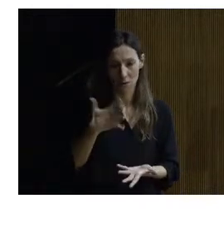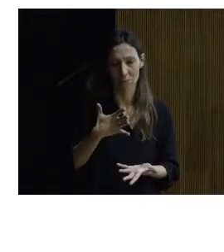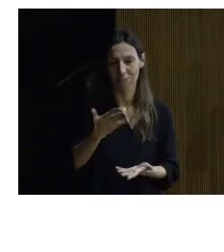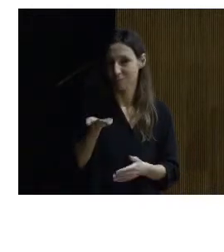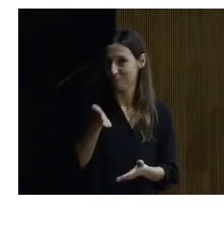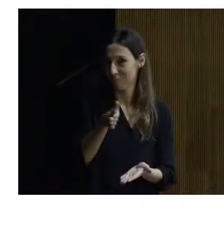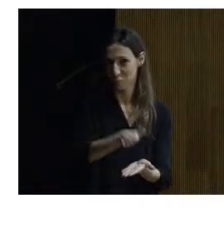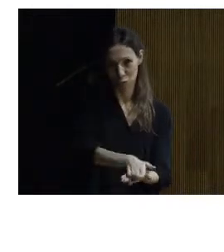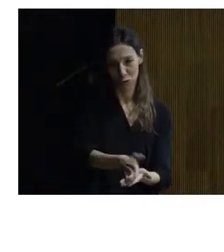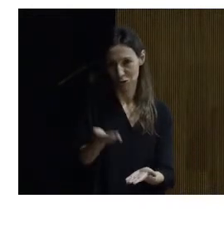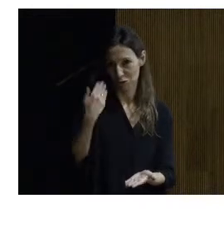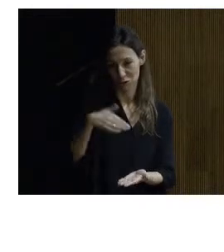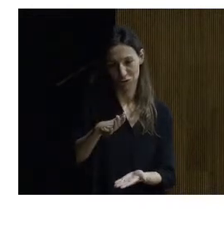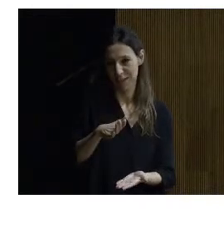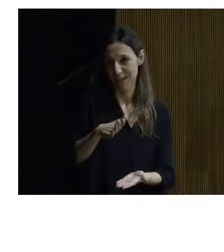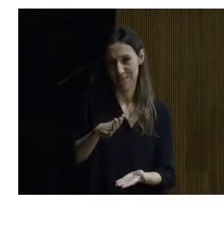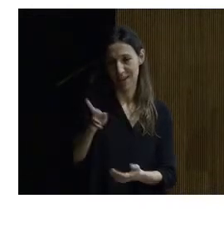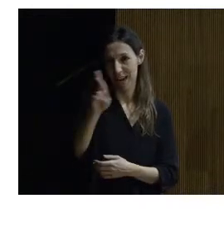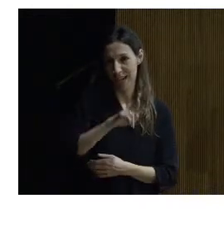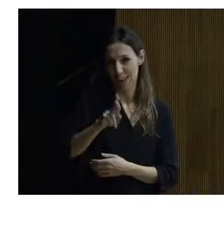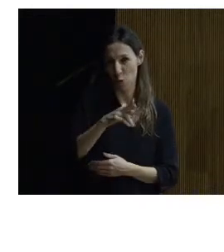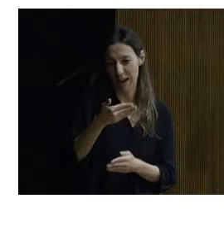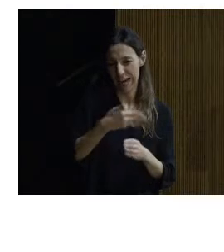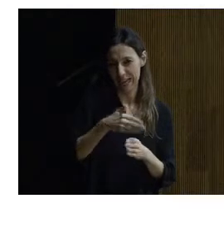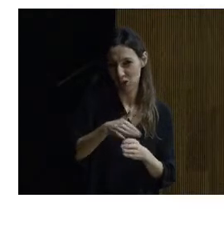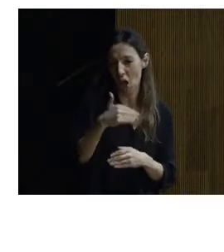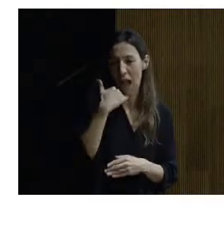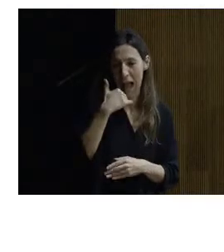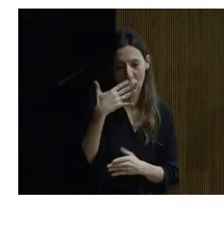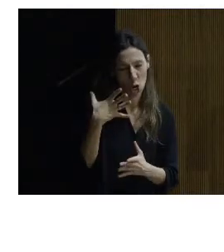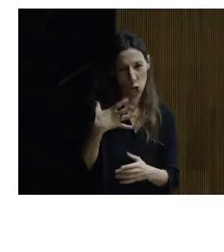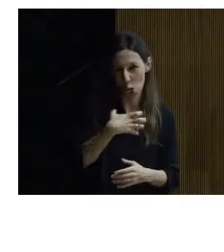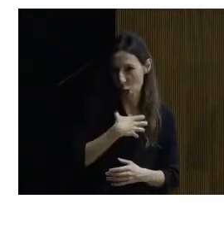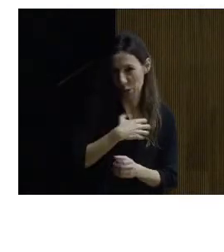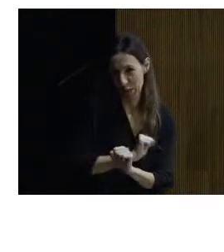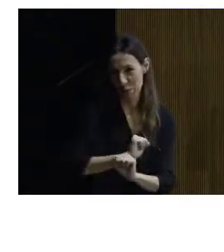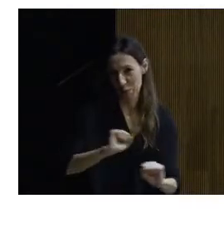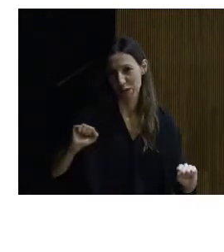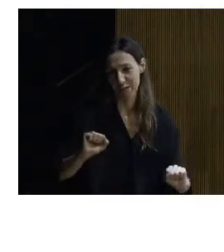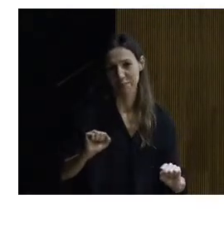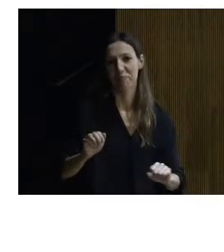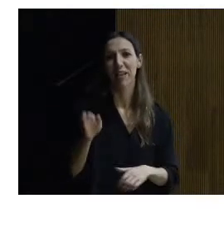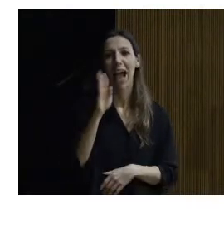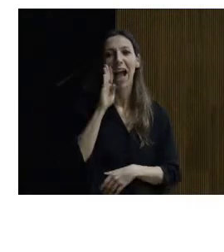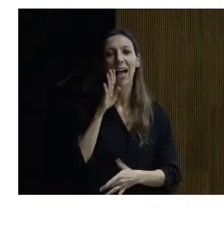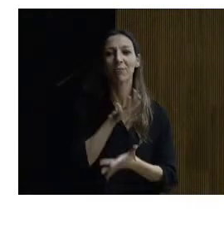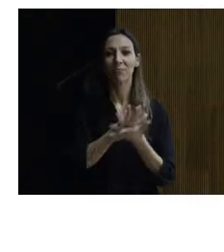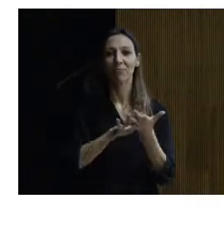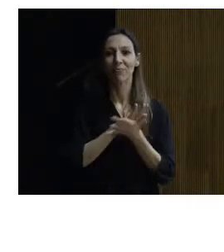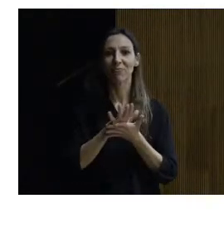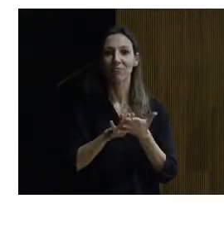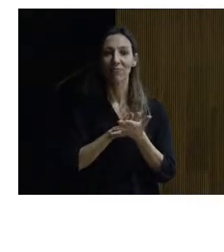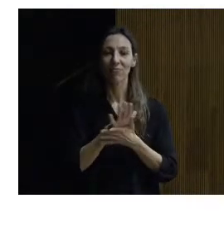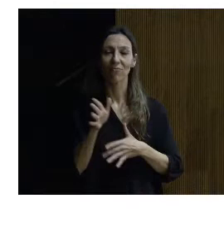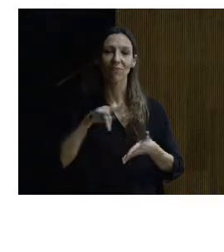y además sin posibilidad de recuperar ningún resto en absoluto bueno lo que os iba a comentar cuando hablamos con